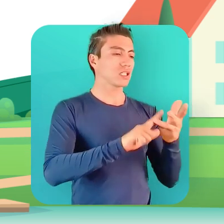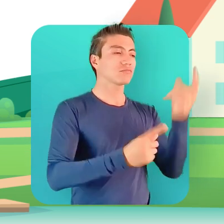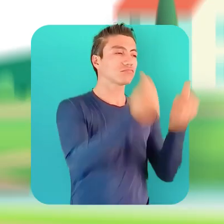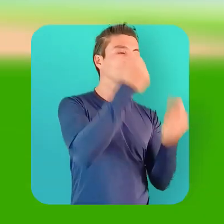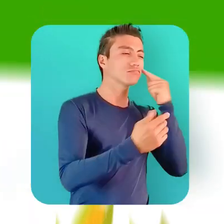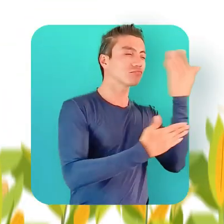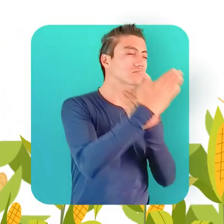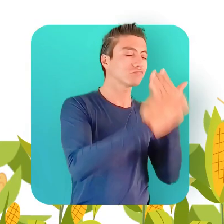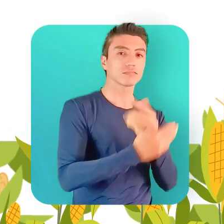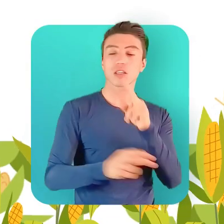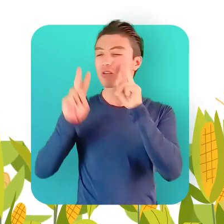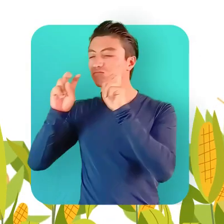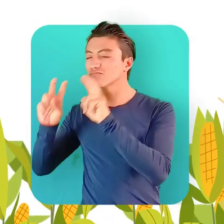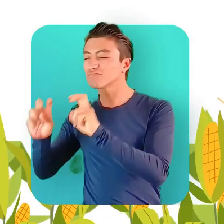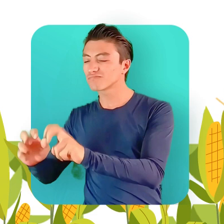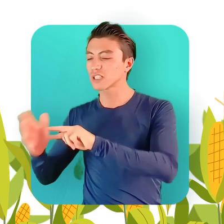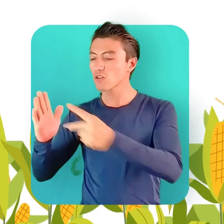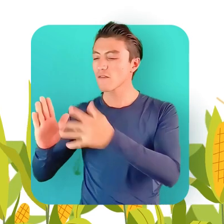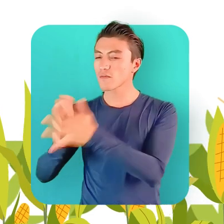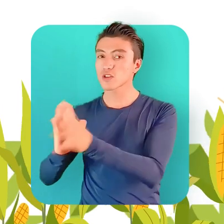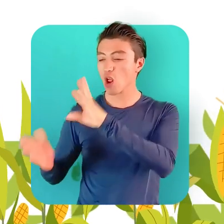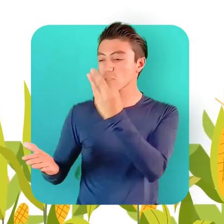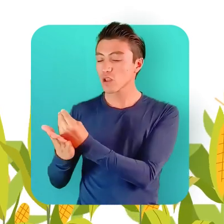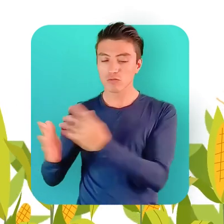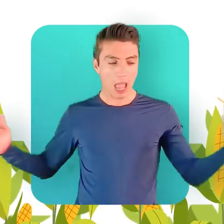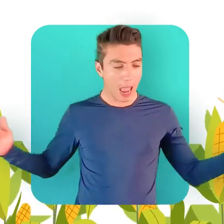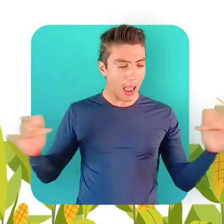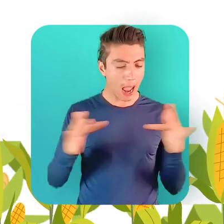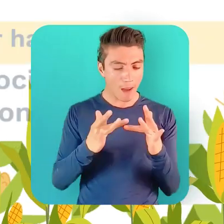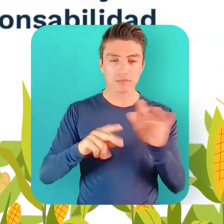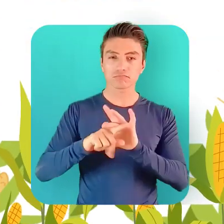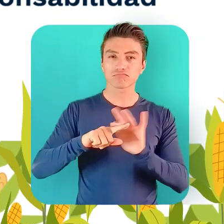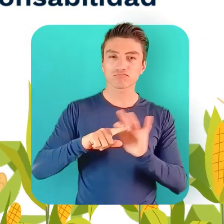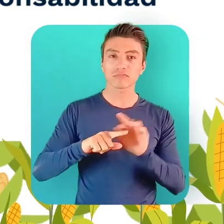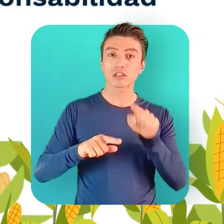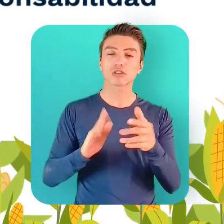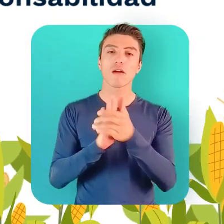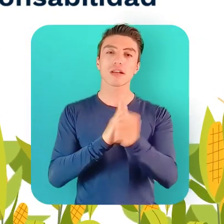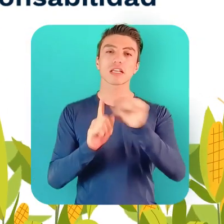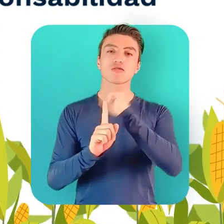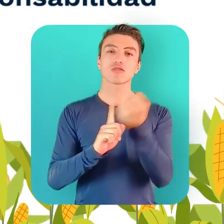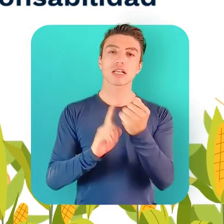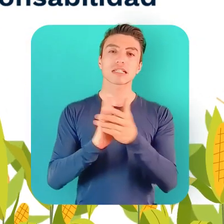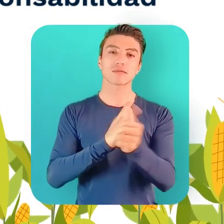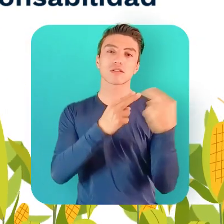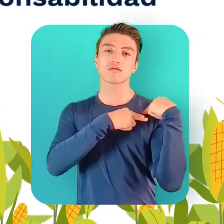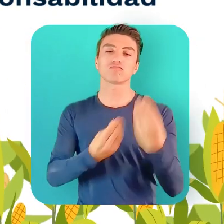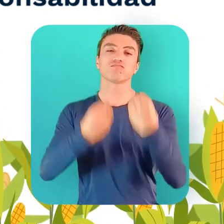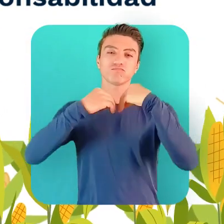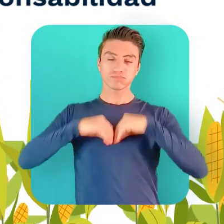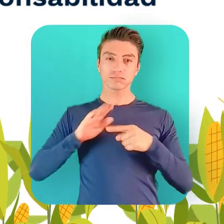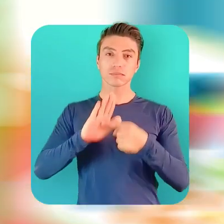financiero, aplicando resultados de investigación y tecnologías de la información y demostrar habilidades sociales y de